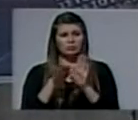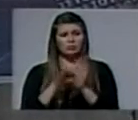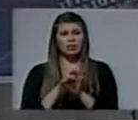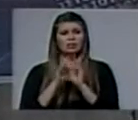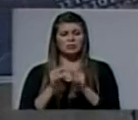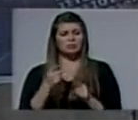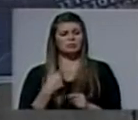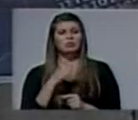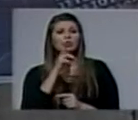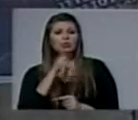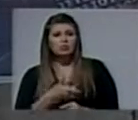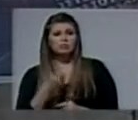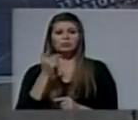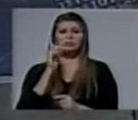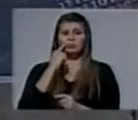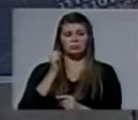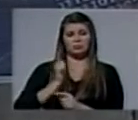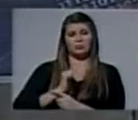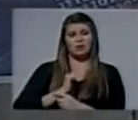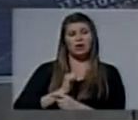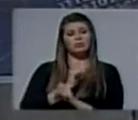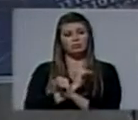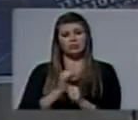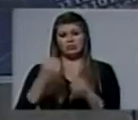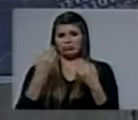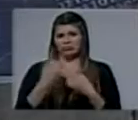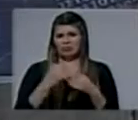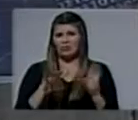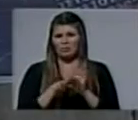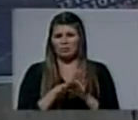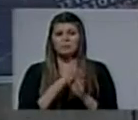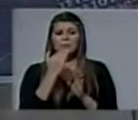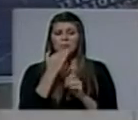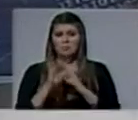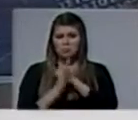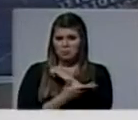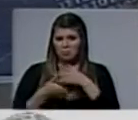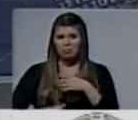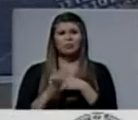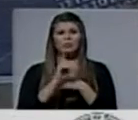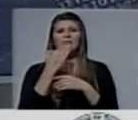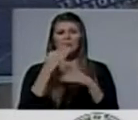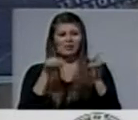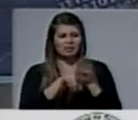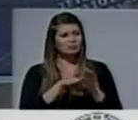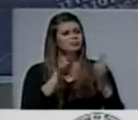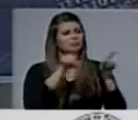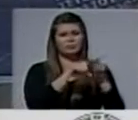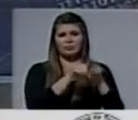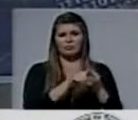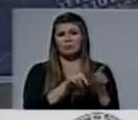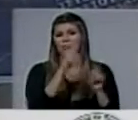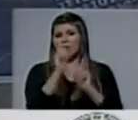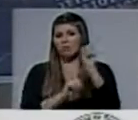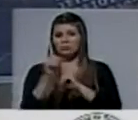Nuestros hijos y nuestras hijas. Tal vez no literalmente, pero sí son hermanos y hermanas de alguien.